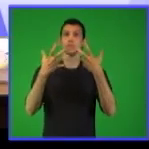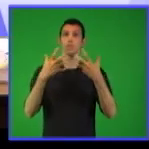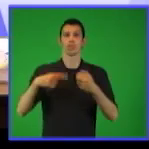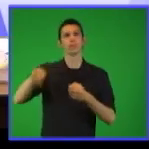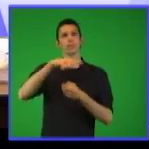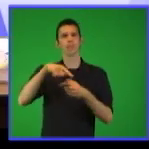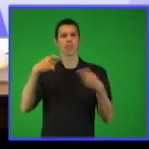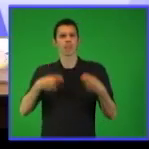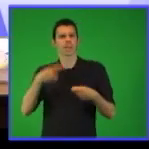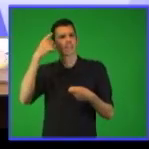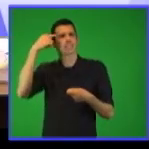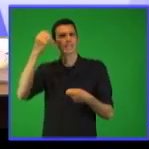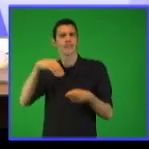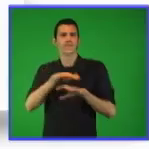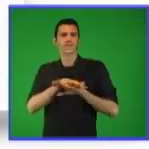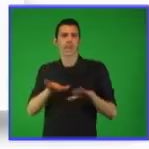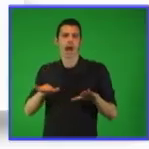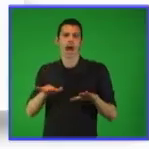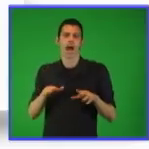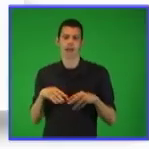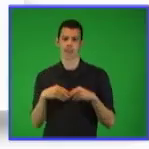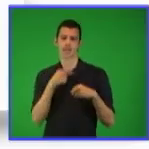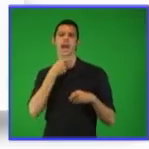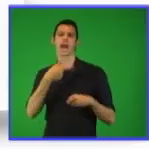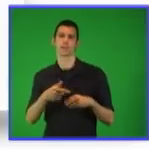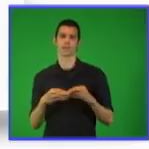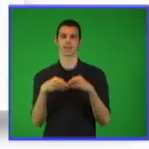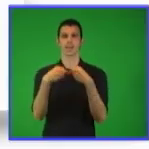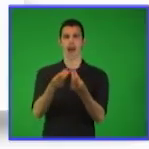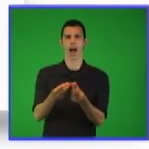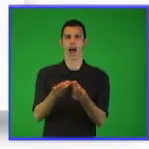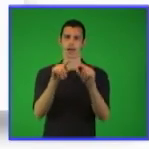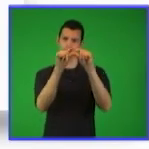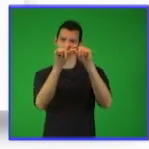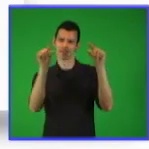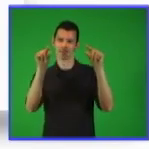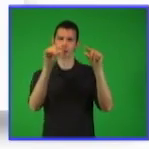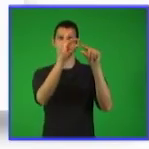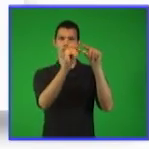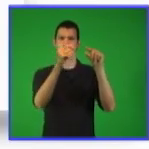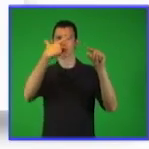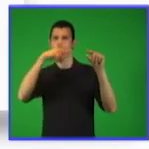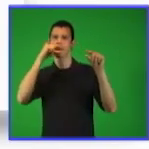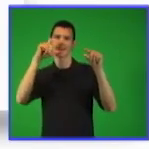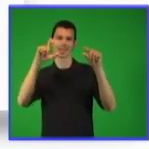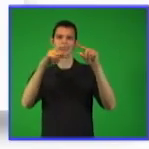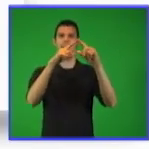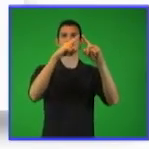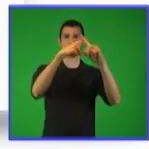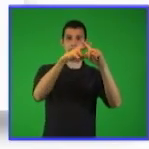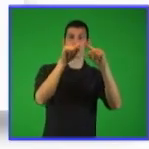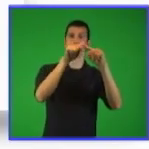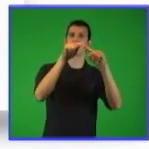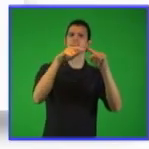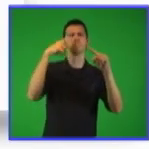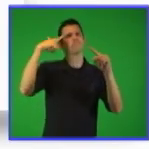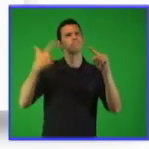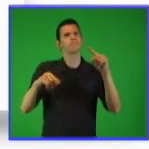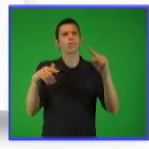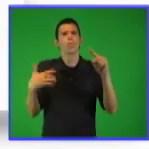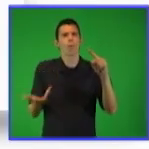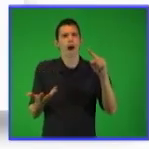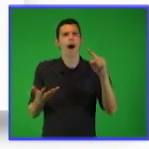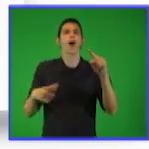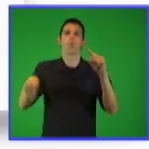objetivo que está relacionado ya con el saber hacer a partir de que desde una ecuación ustedes